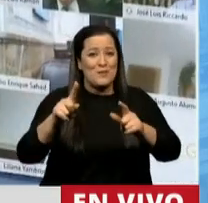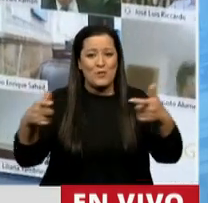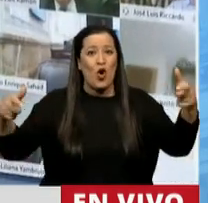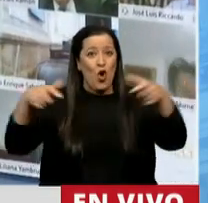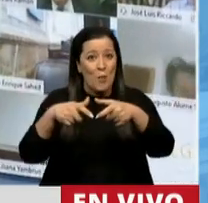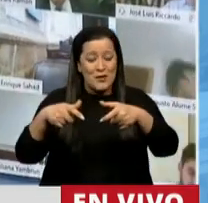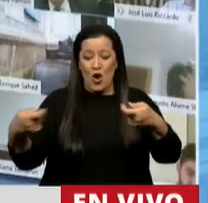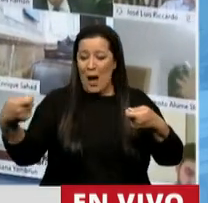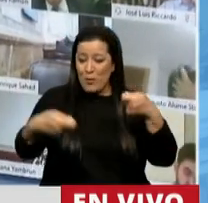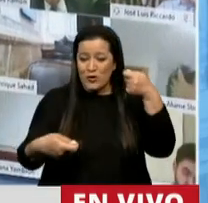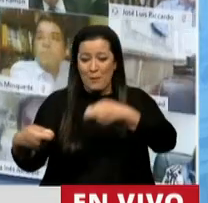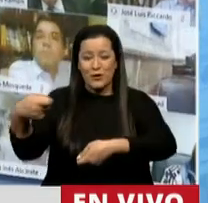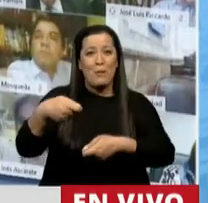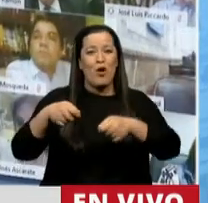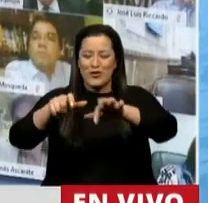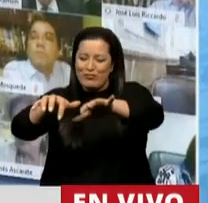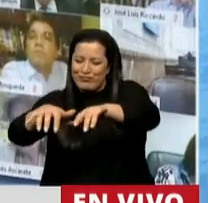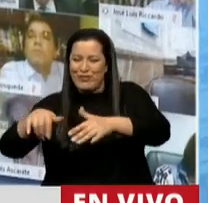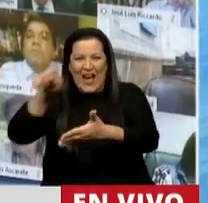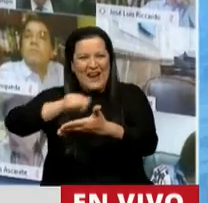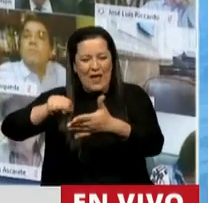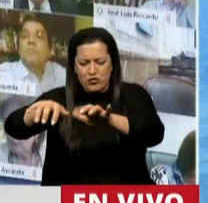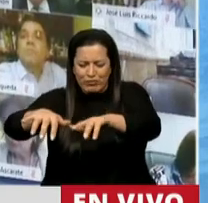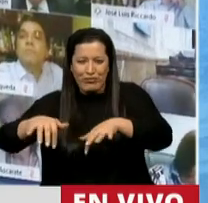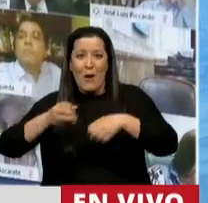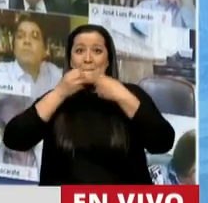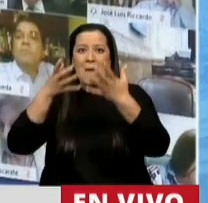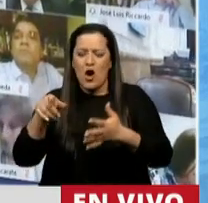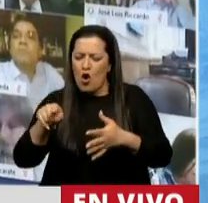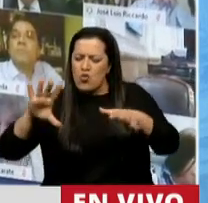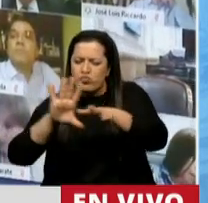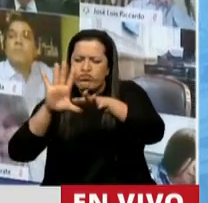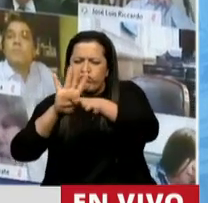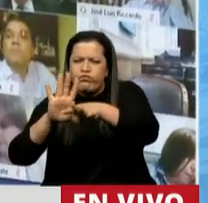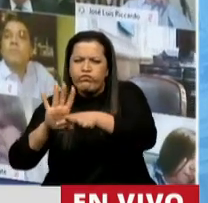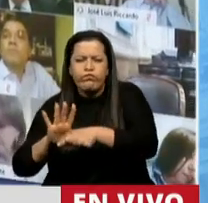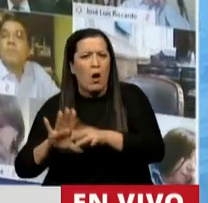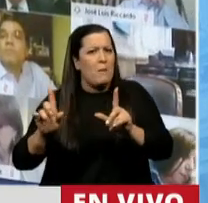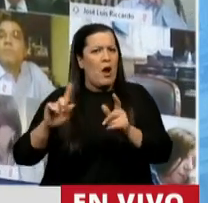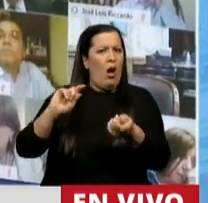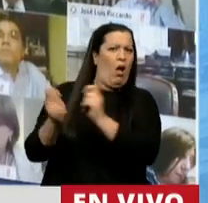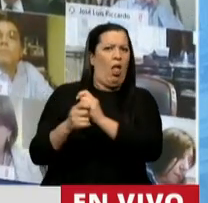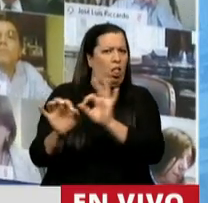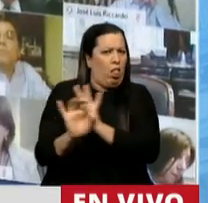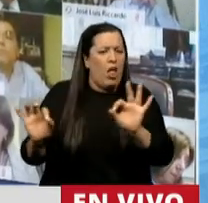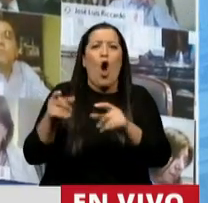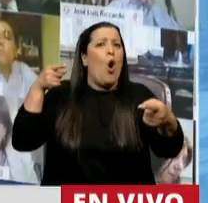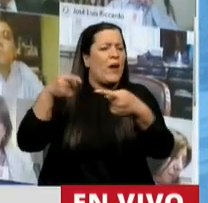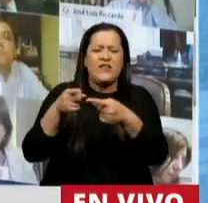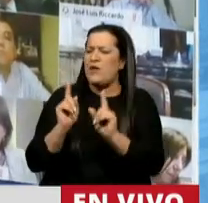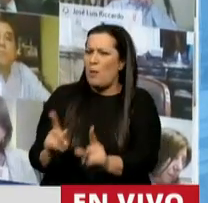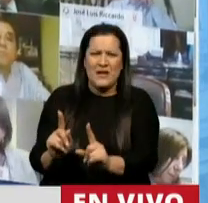Comisión le dieron una mejor redacción al proyecto, lo hicieron más preciso, sin alterar en ningún momento su objetivo